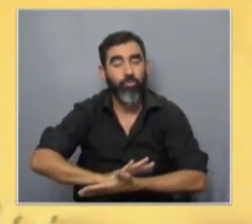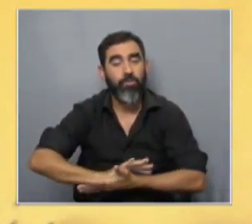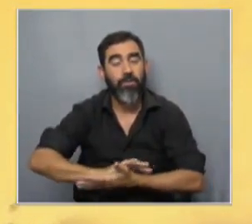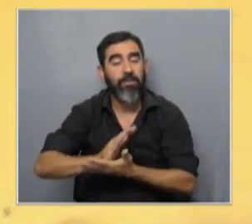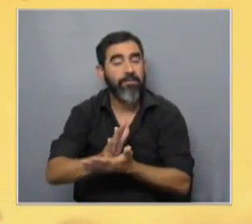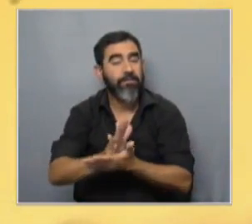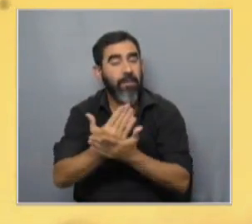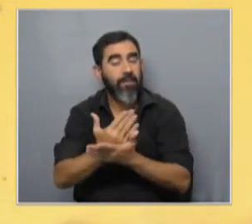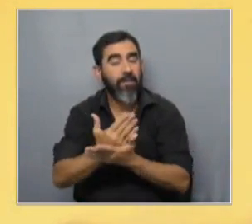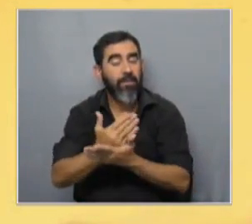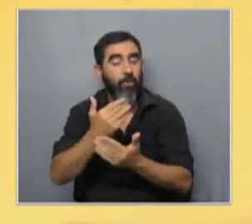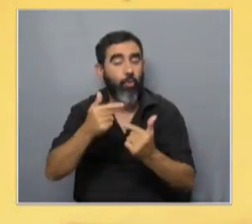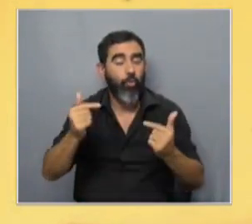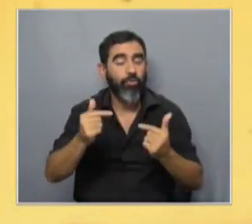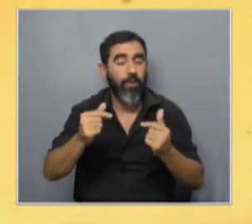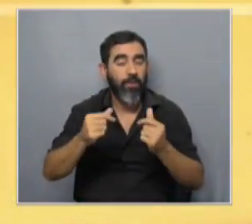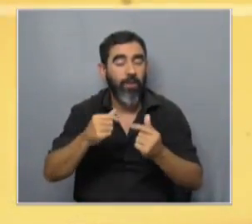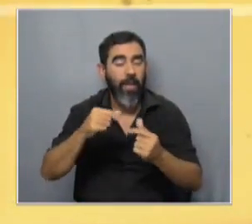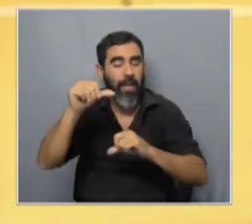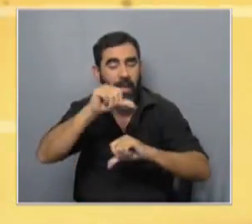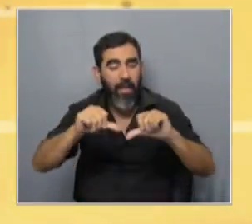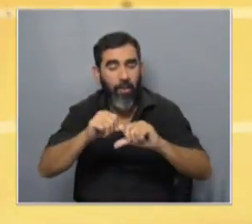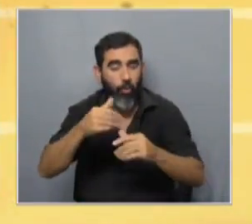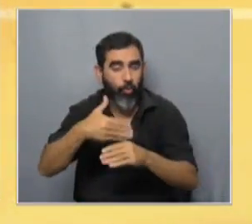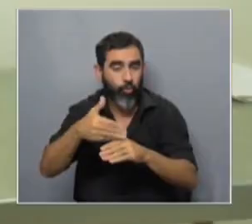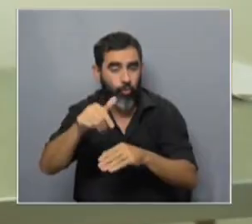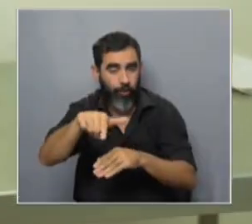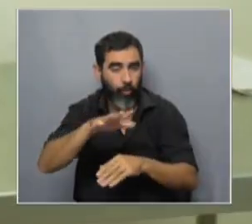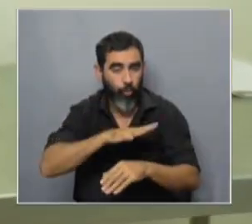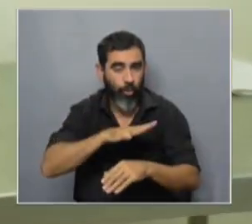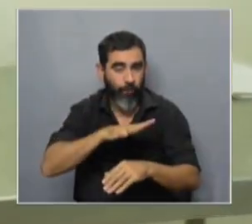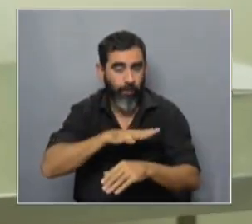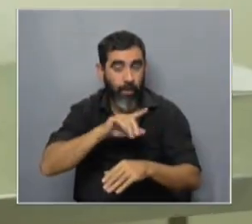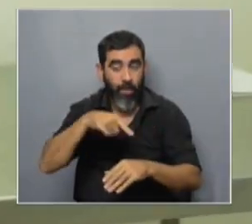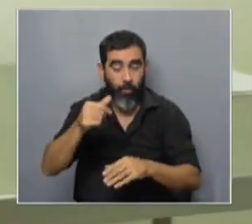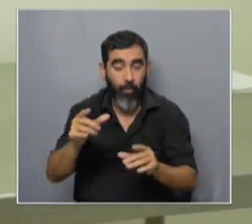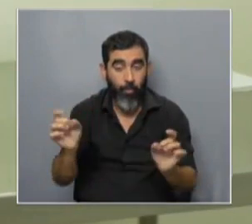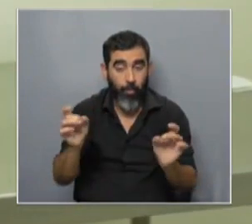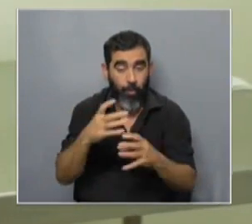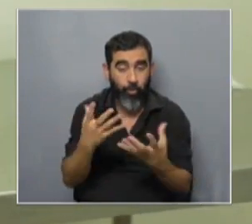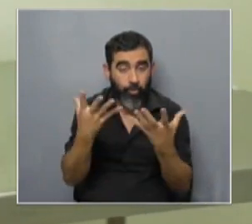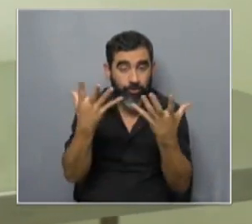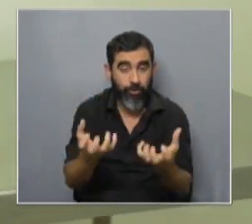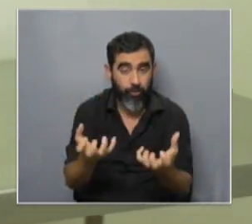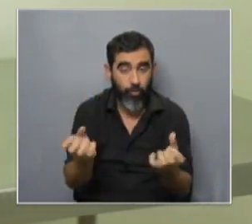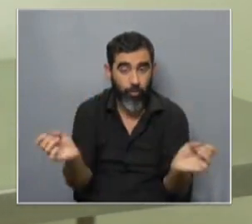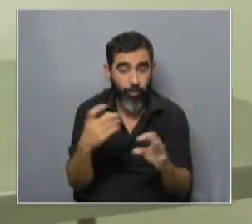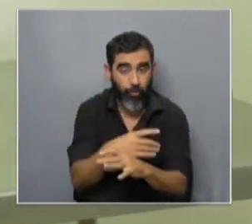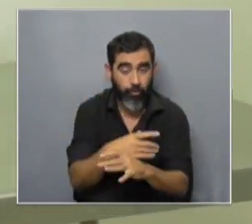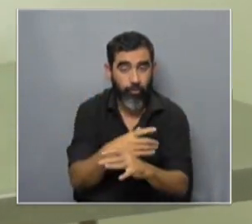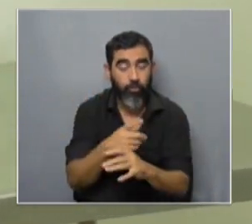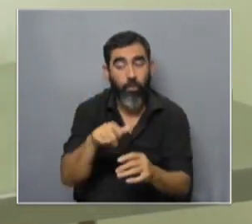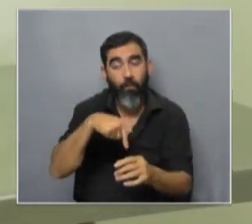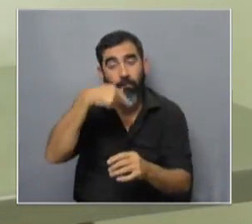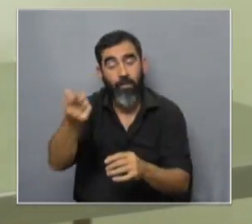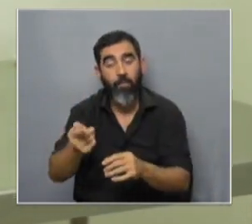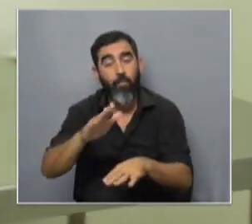eliminar todos los restos de disolventes que quedan en el producto luego que está el proceso de secado listo eso se pasa